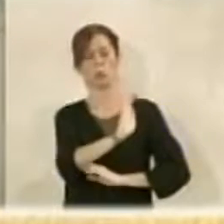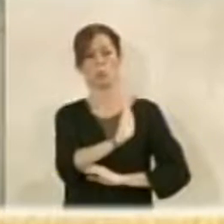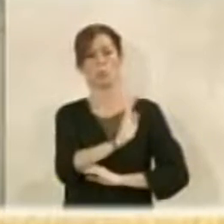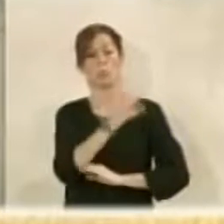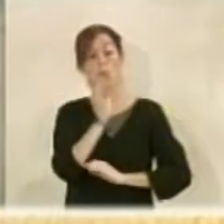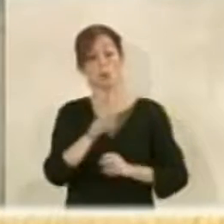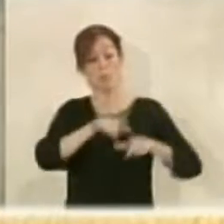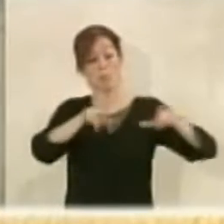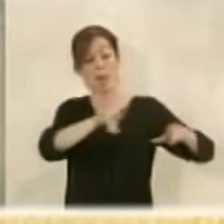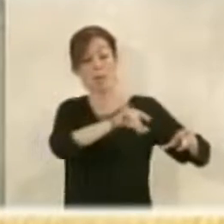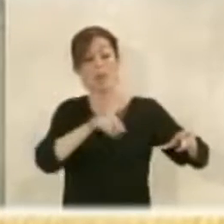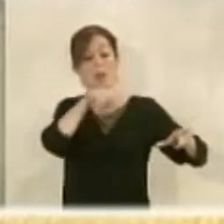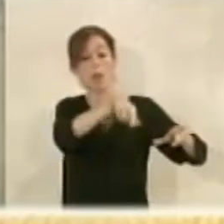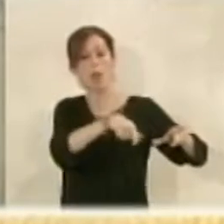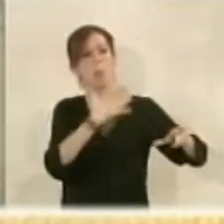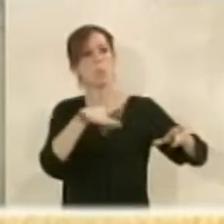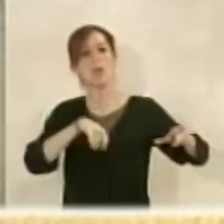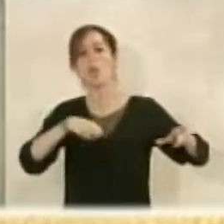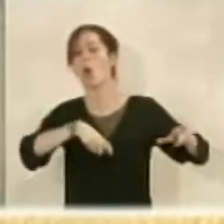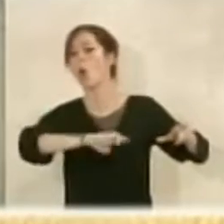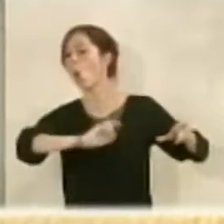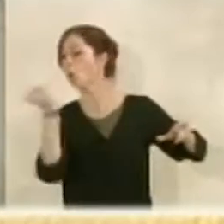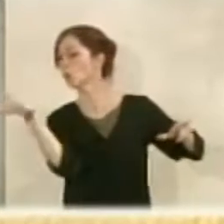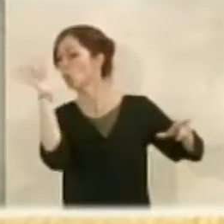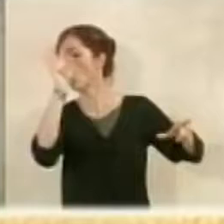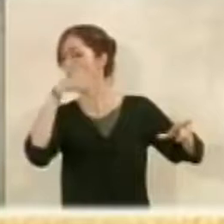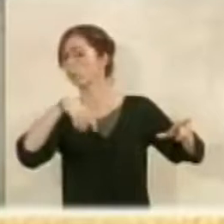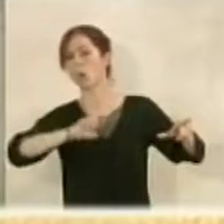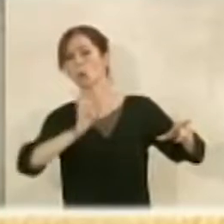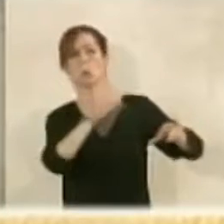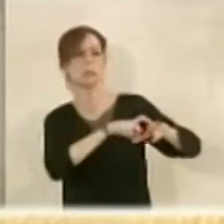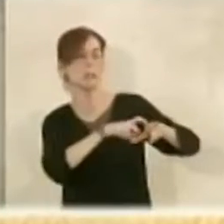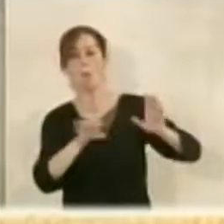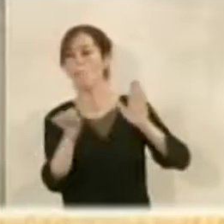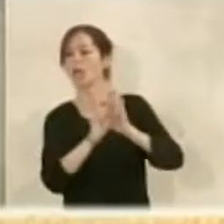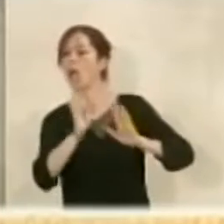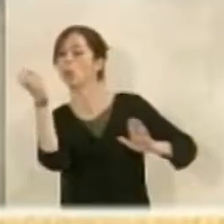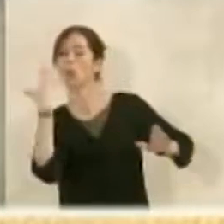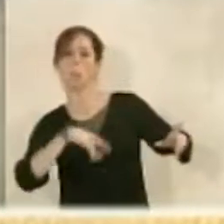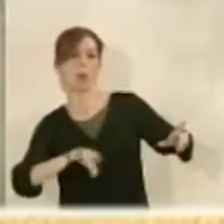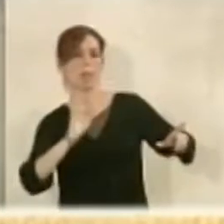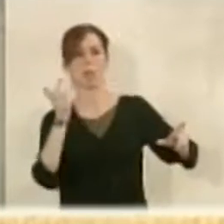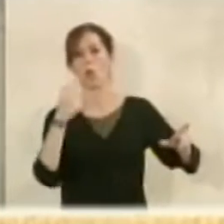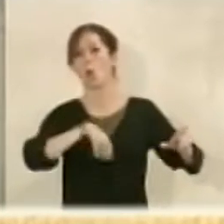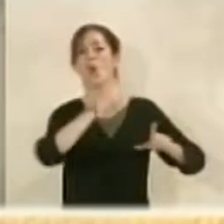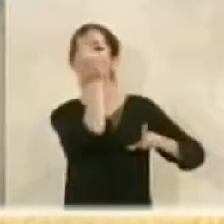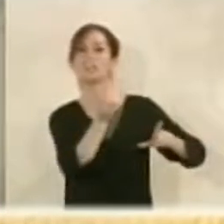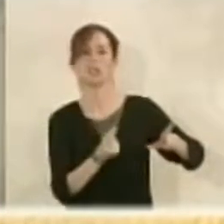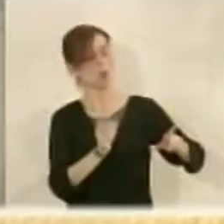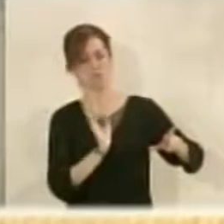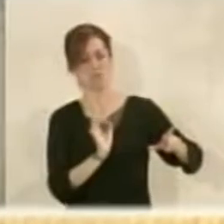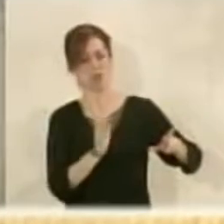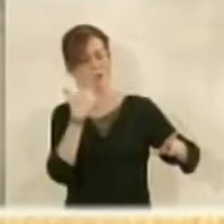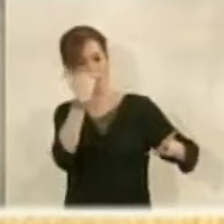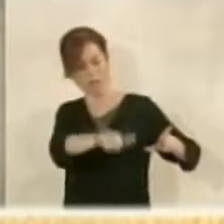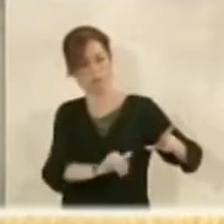en esa parcela comercial podría ir cualquier superficie comercial de cualquier tipo, con cualquier marca, con cualquier diseño y sin